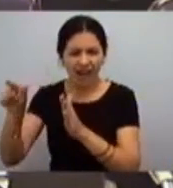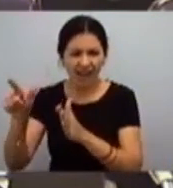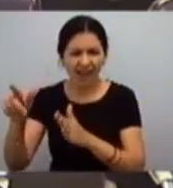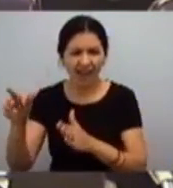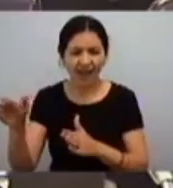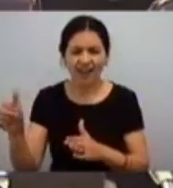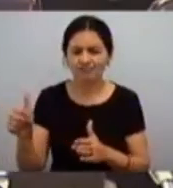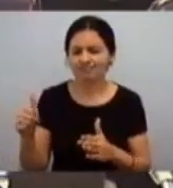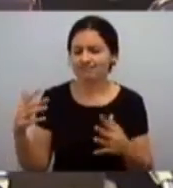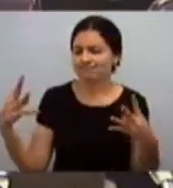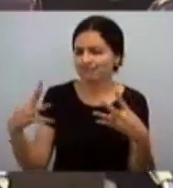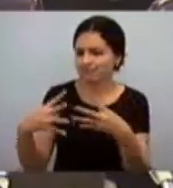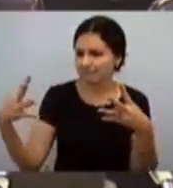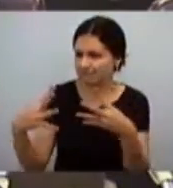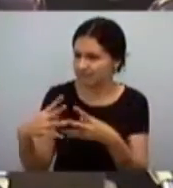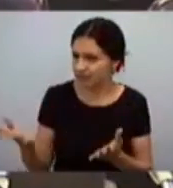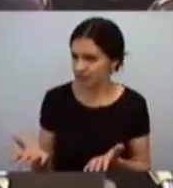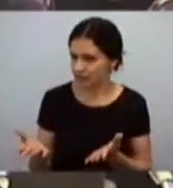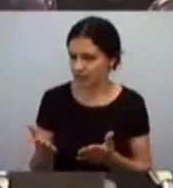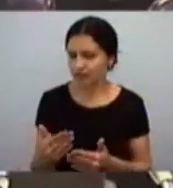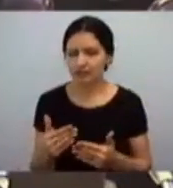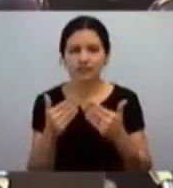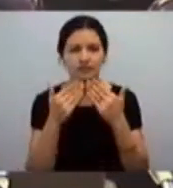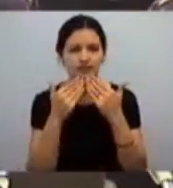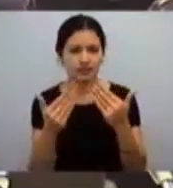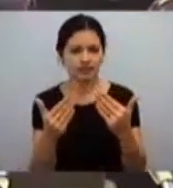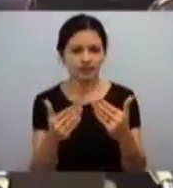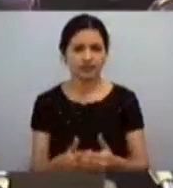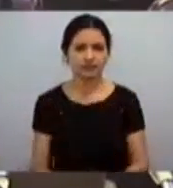Gracias, señor Presidente. Sí.